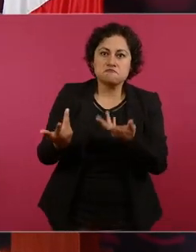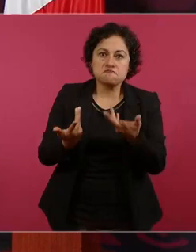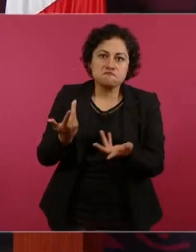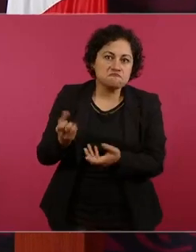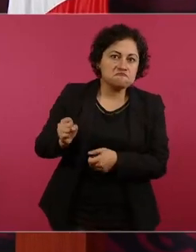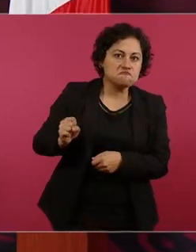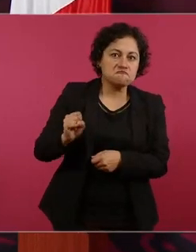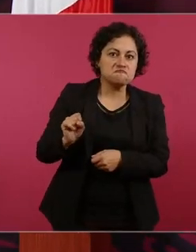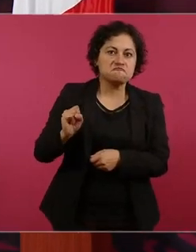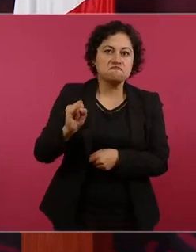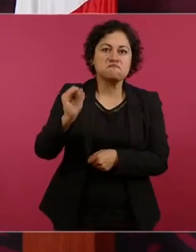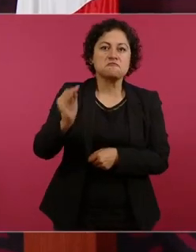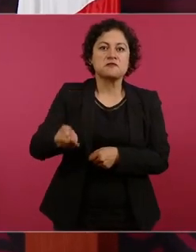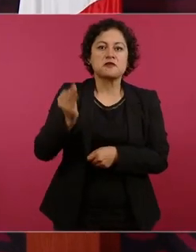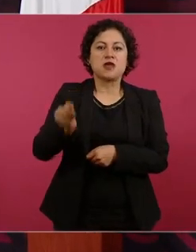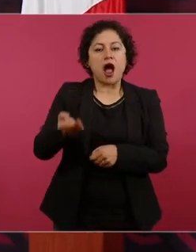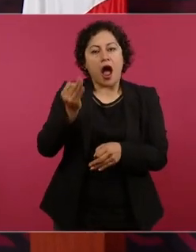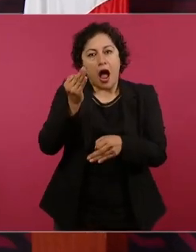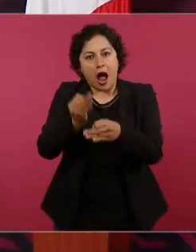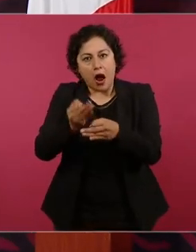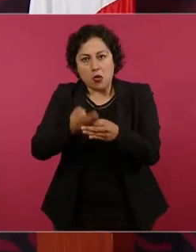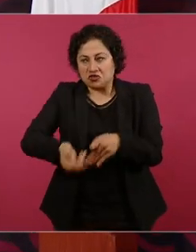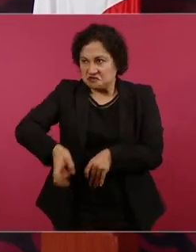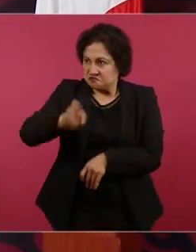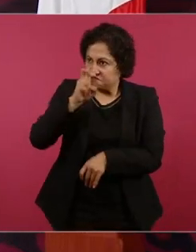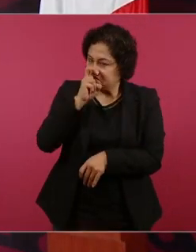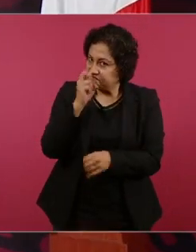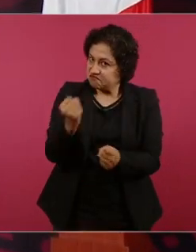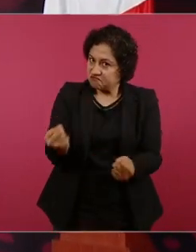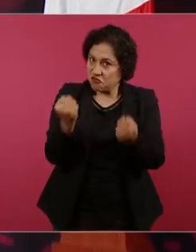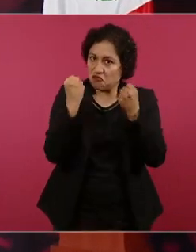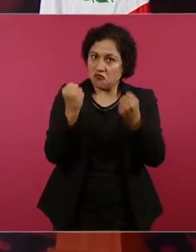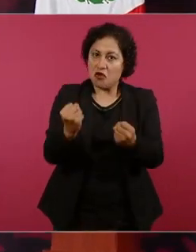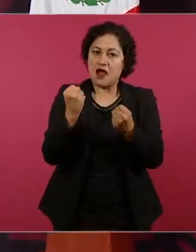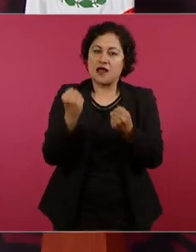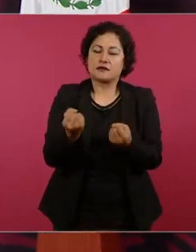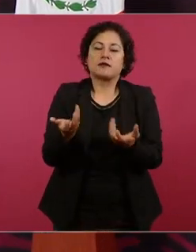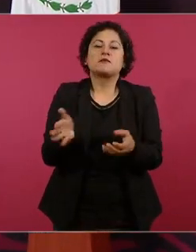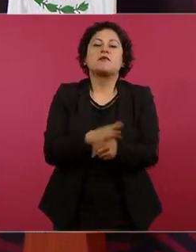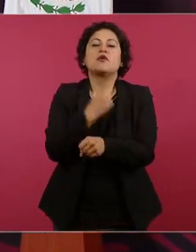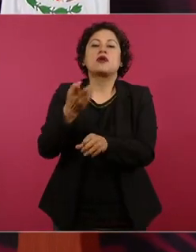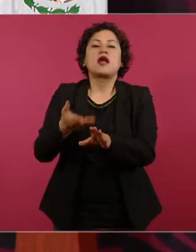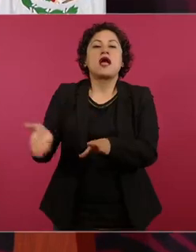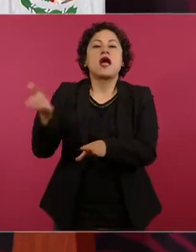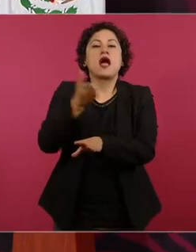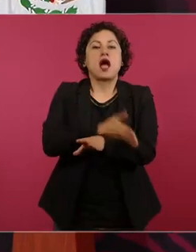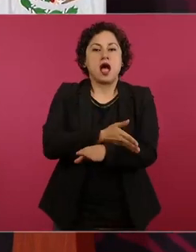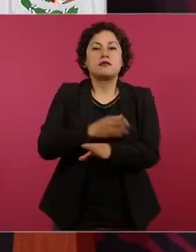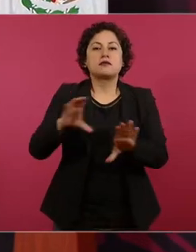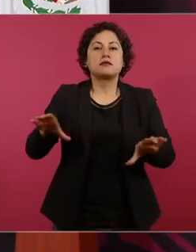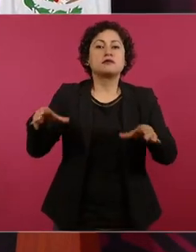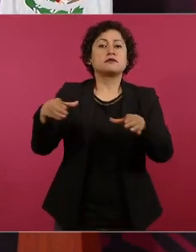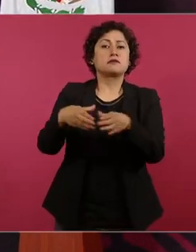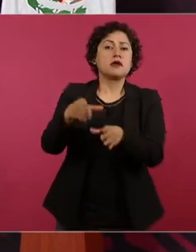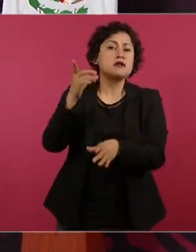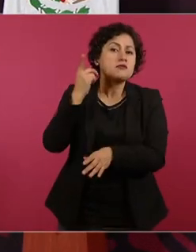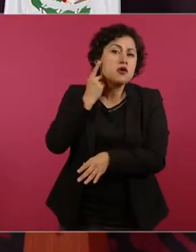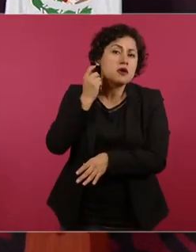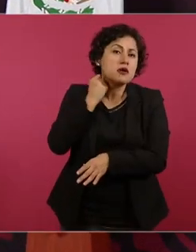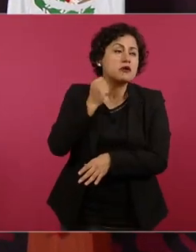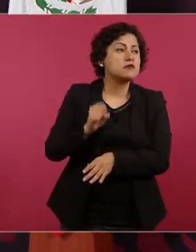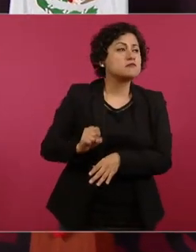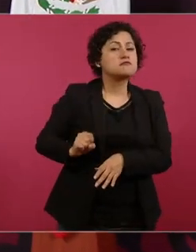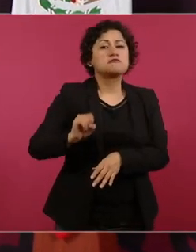una reforma constitucional se necesitaba una mayoría calificada se logró esa mayoría calificada